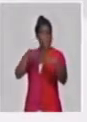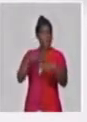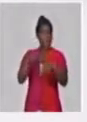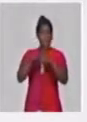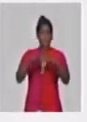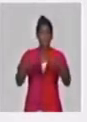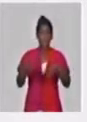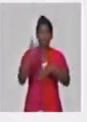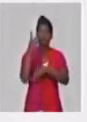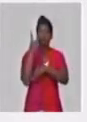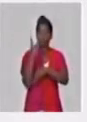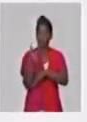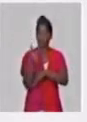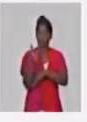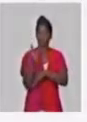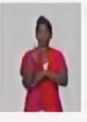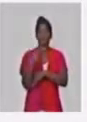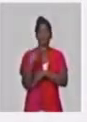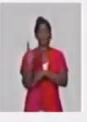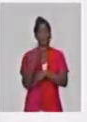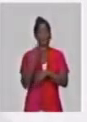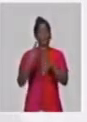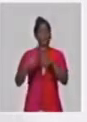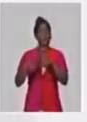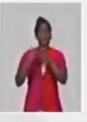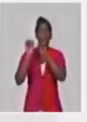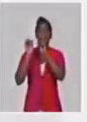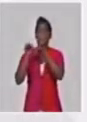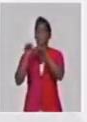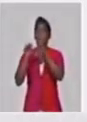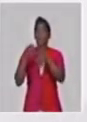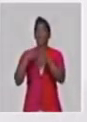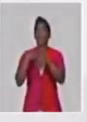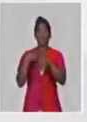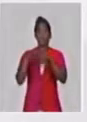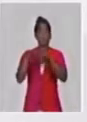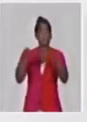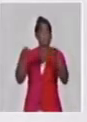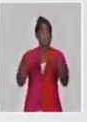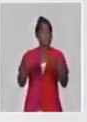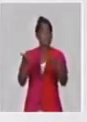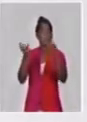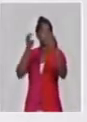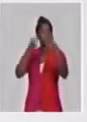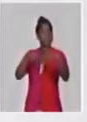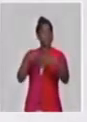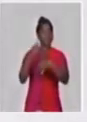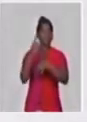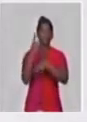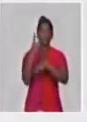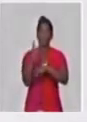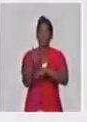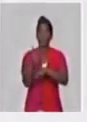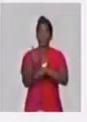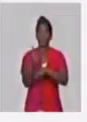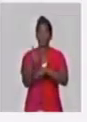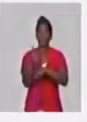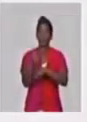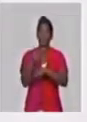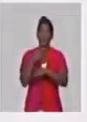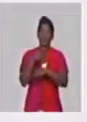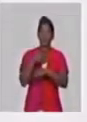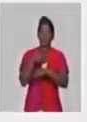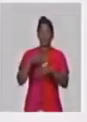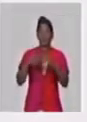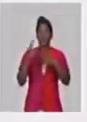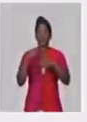parque Mónaco, el parque Jalisco Park, los jardines de la Tropical, el resto de los parques infantiles, todos al 50